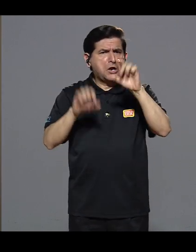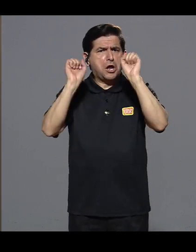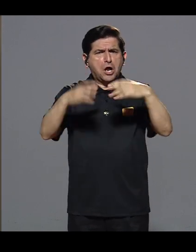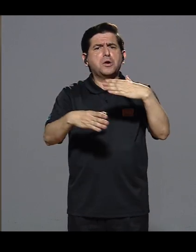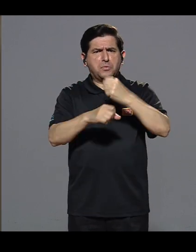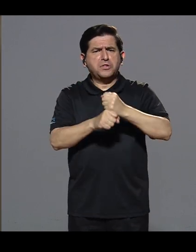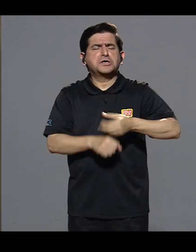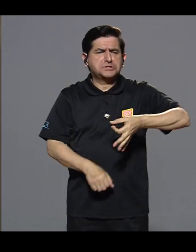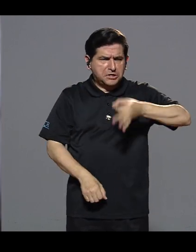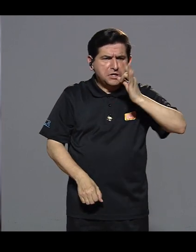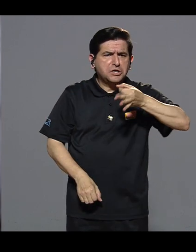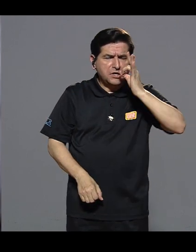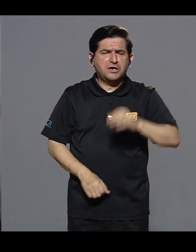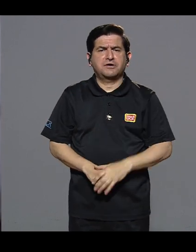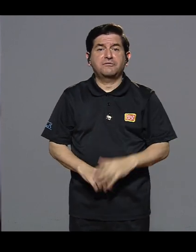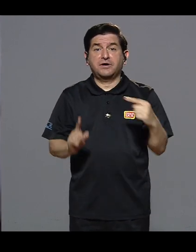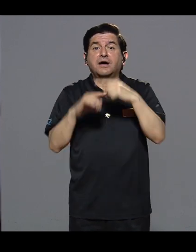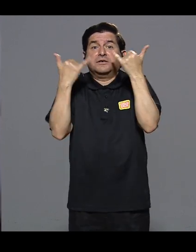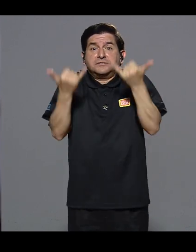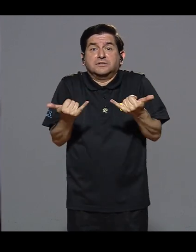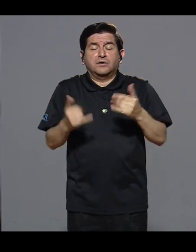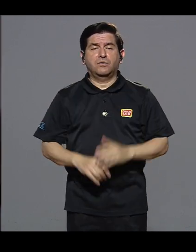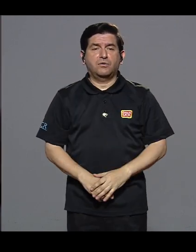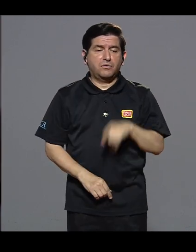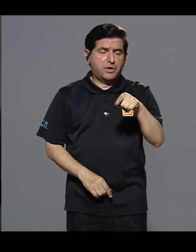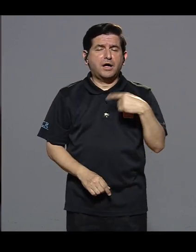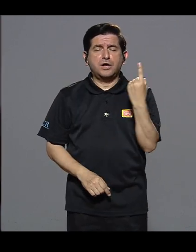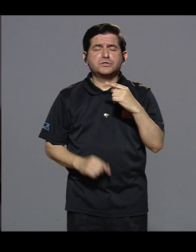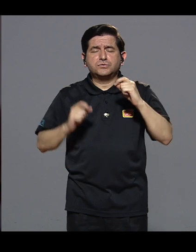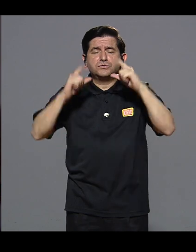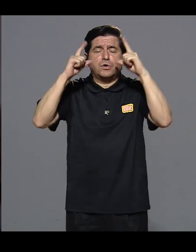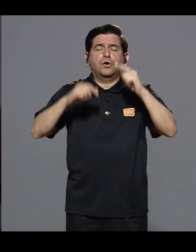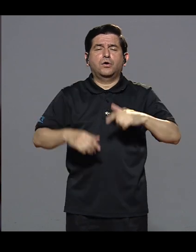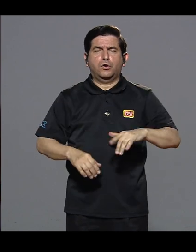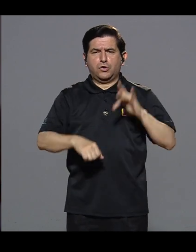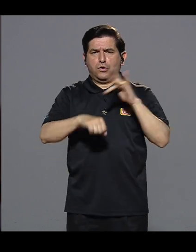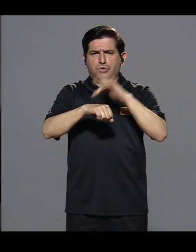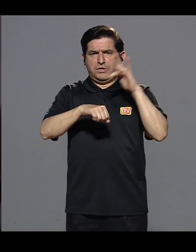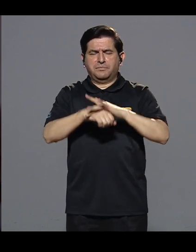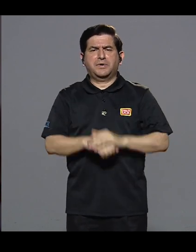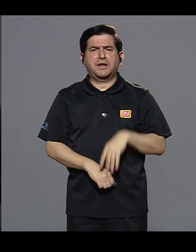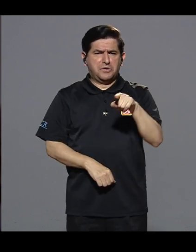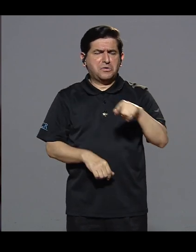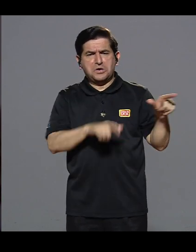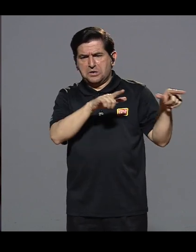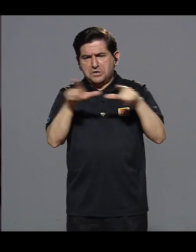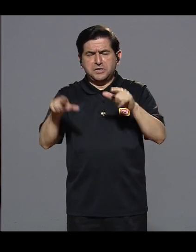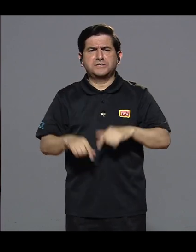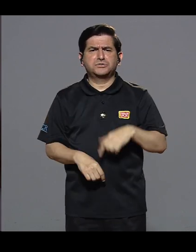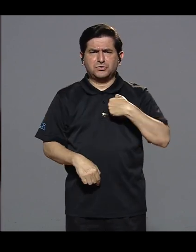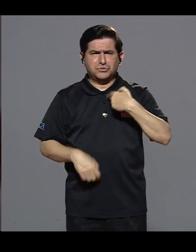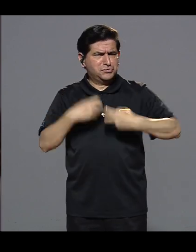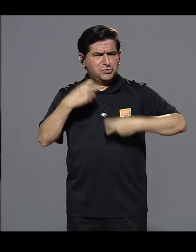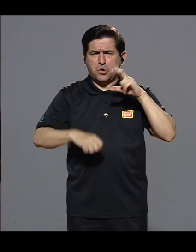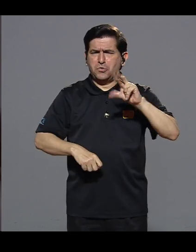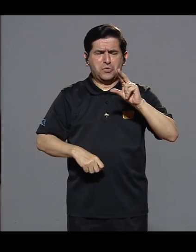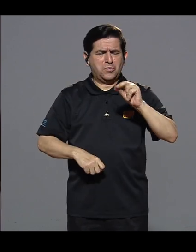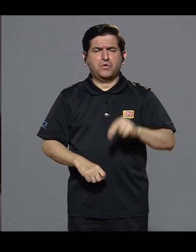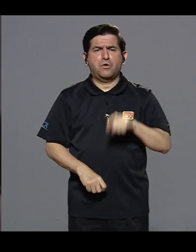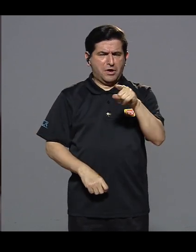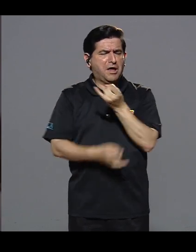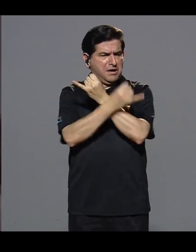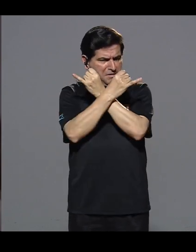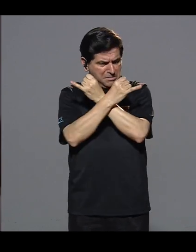si yo no estaba él podía hacerse tal cosa. Él se hacía el café hasta la fecha. Él se levanta solito temprano y está listo. Como él no tengo